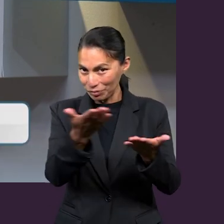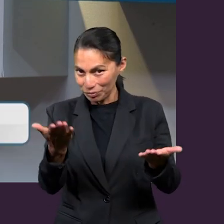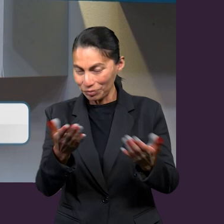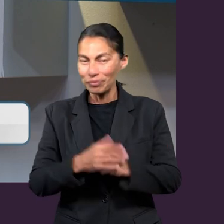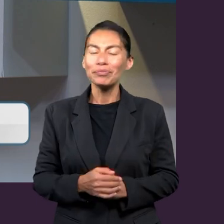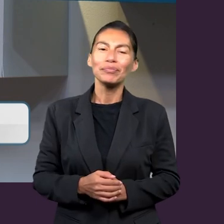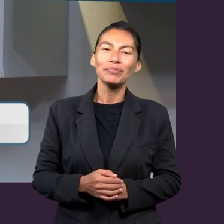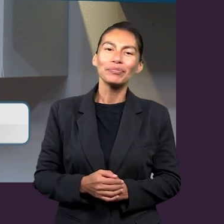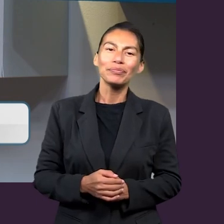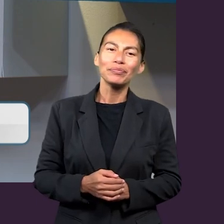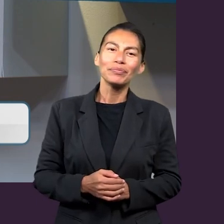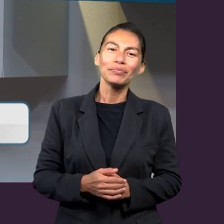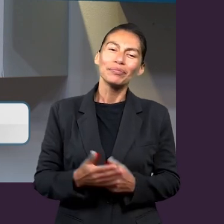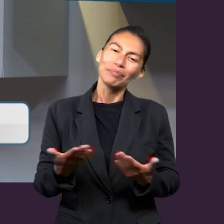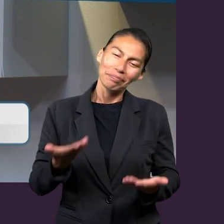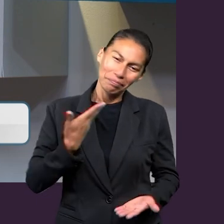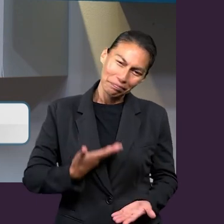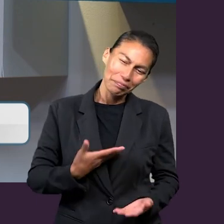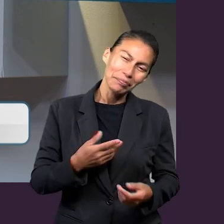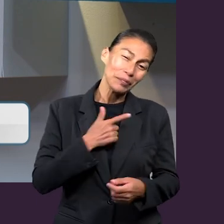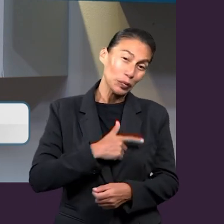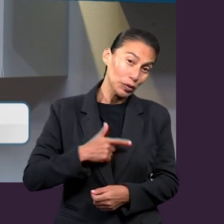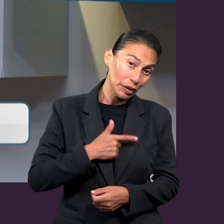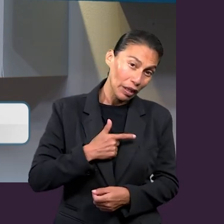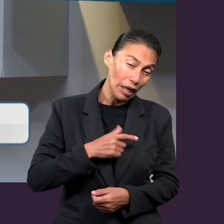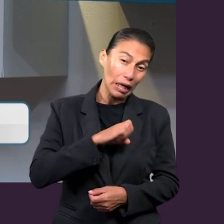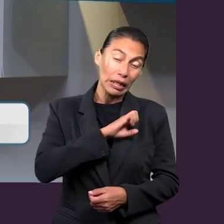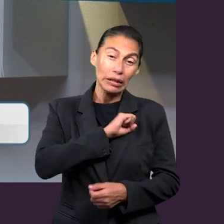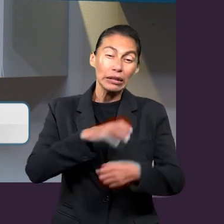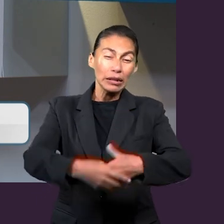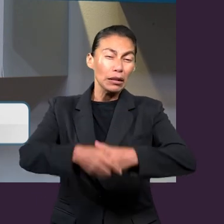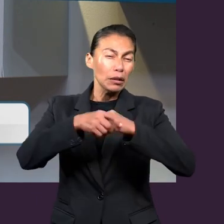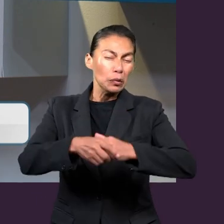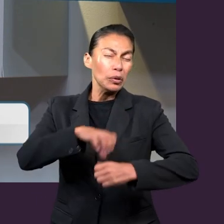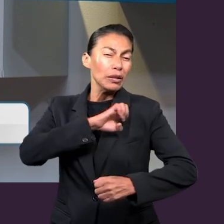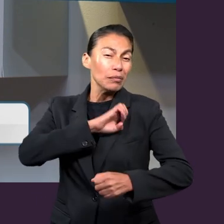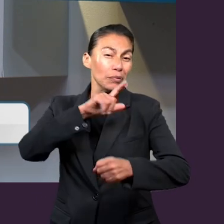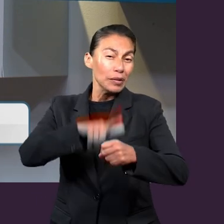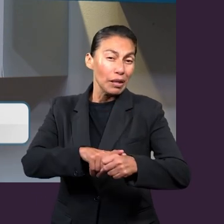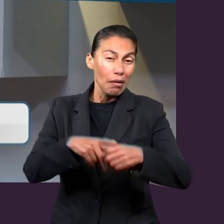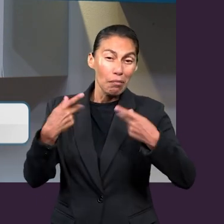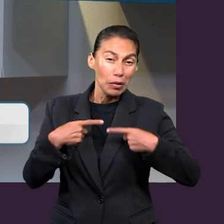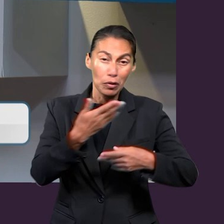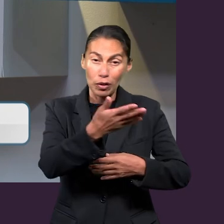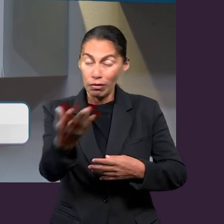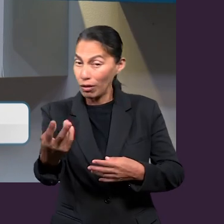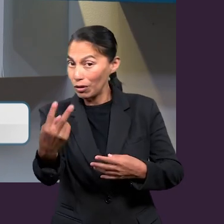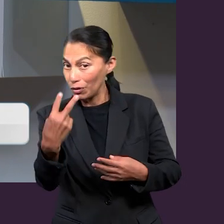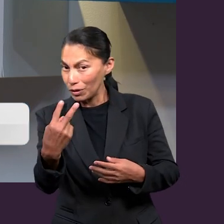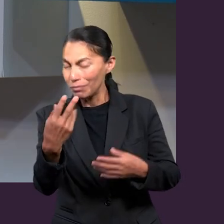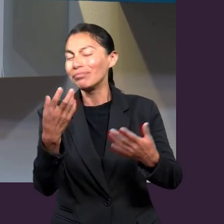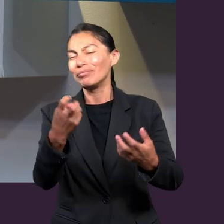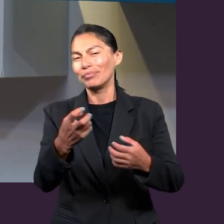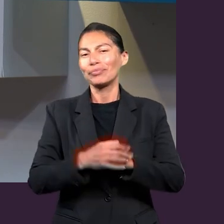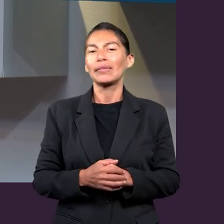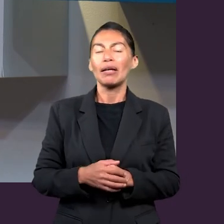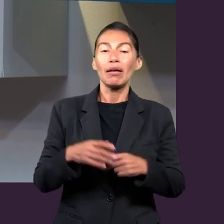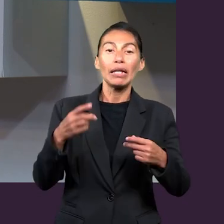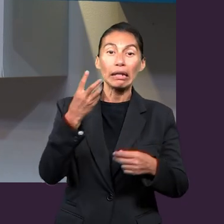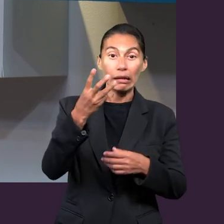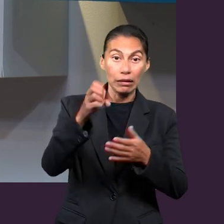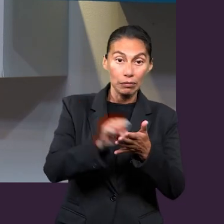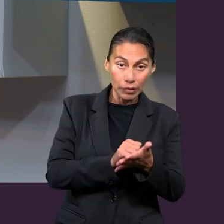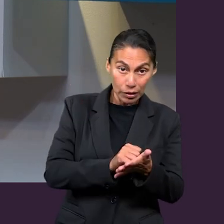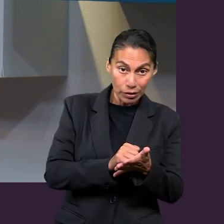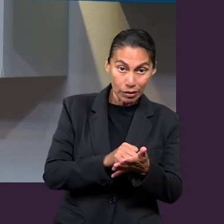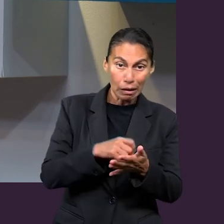estar con vosotros y me gustaría mandar un saludo especial a todos aquellos que nos ven a lo